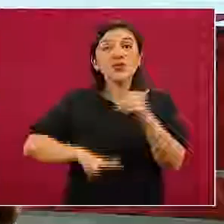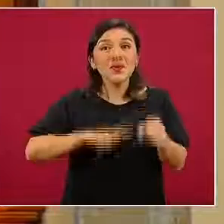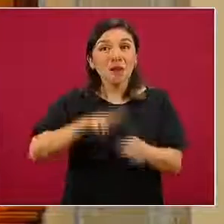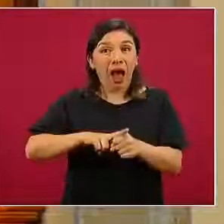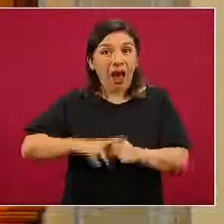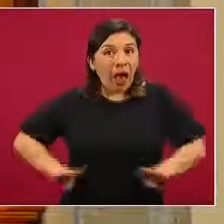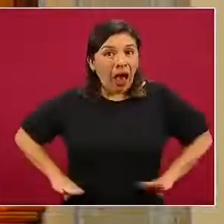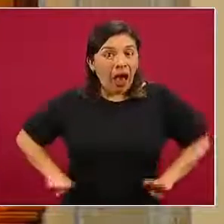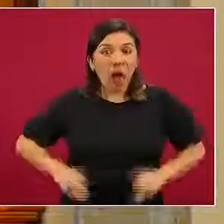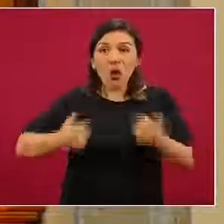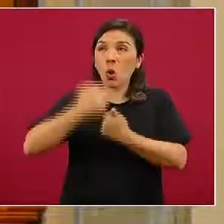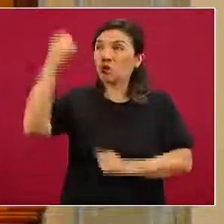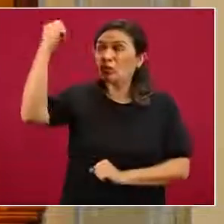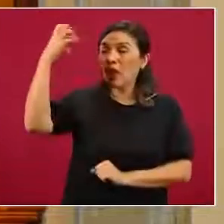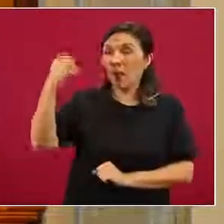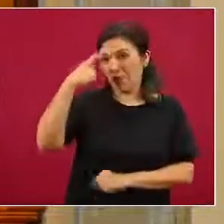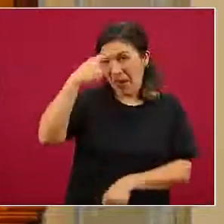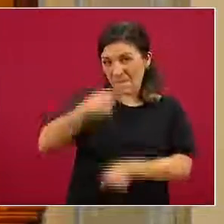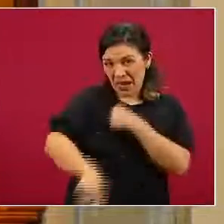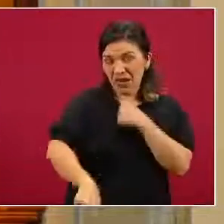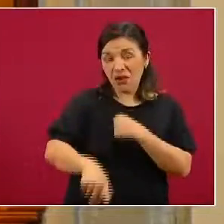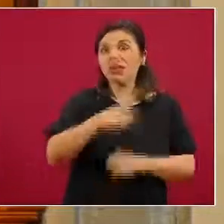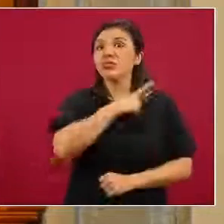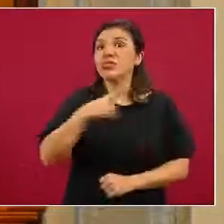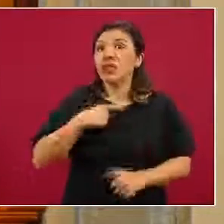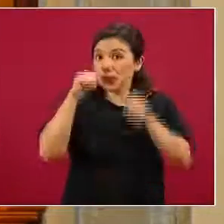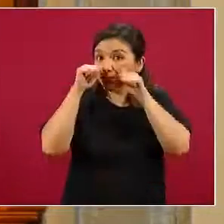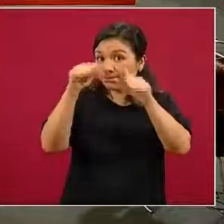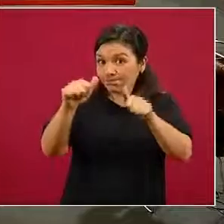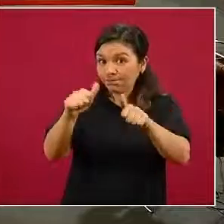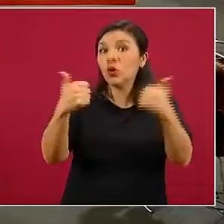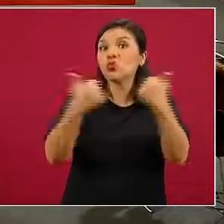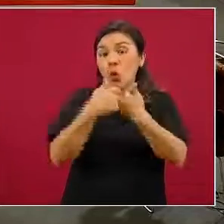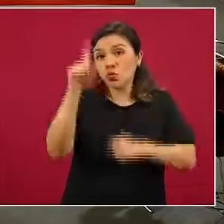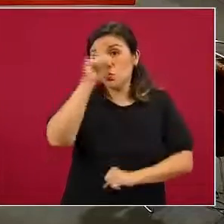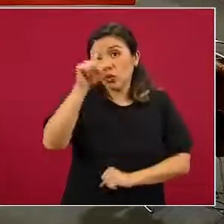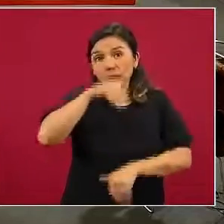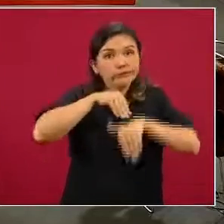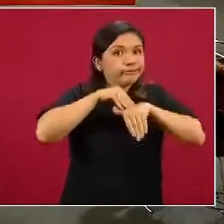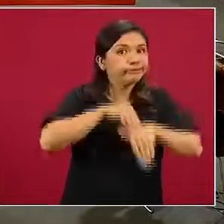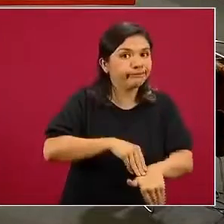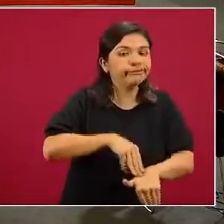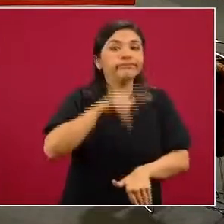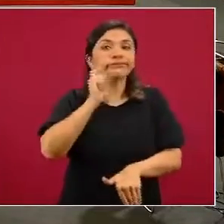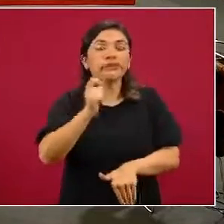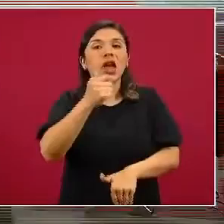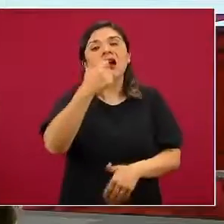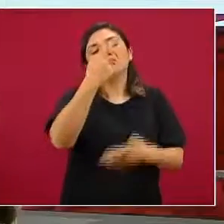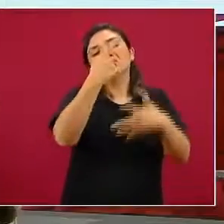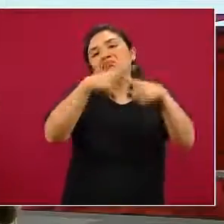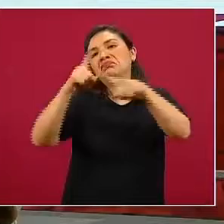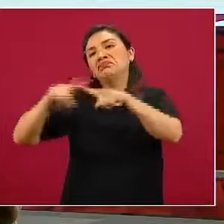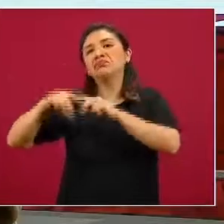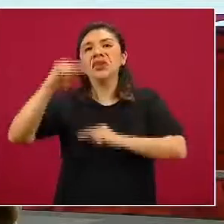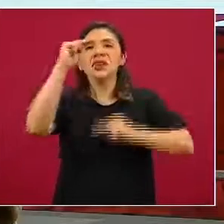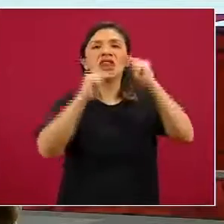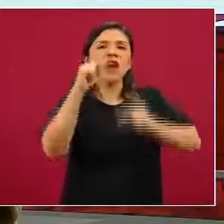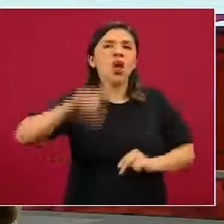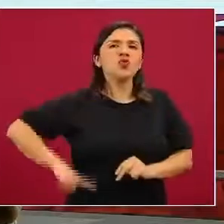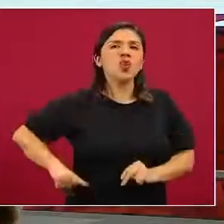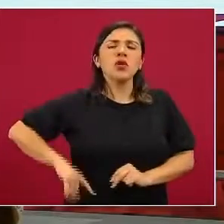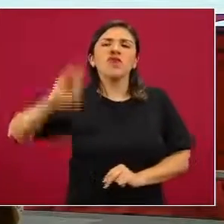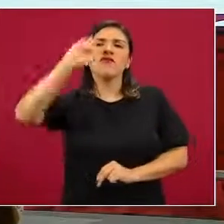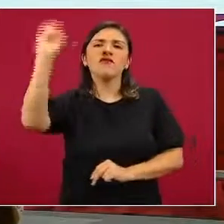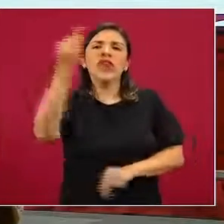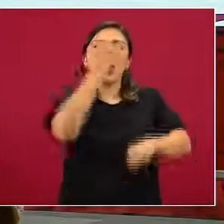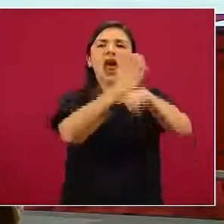caracterizada por el semáforo de riesgo COVID, hay que estar muy atentos y aplicar las recomendaciones que los diferentes niveles de gobierno, federal,